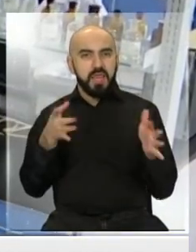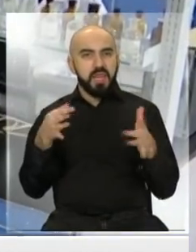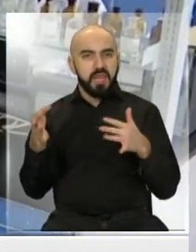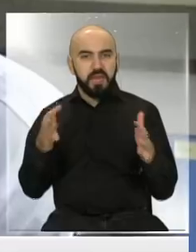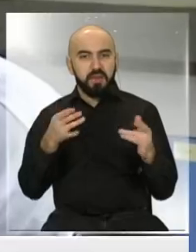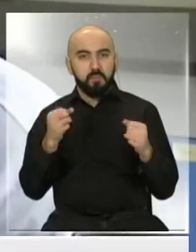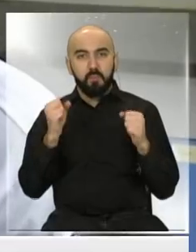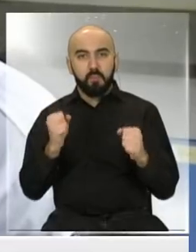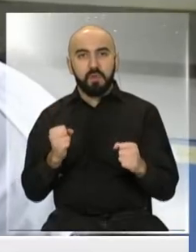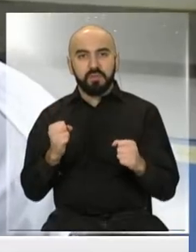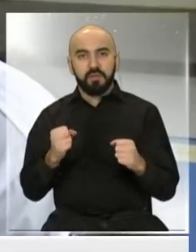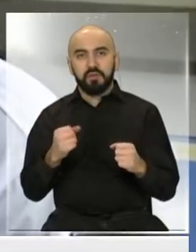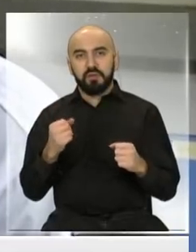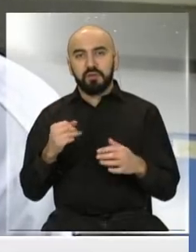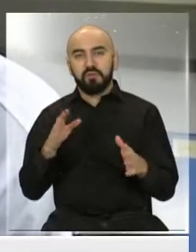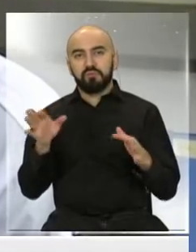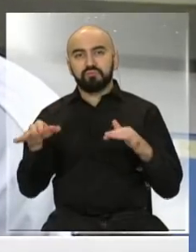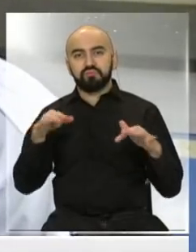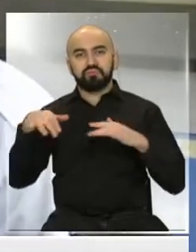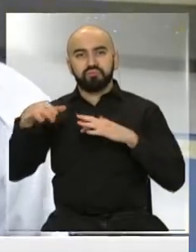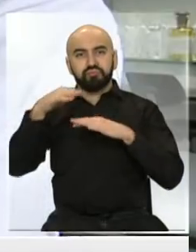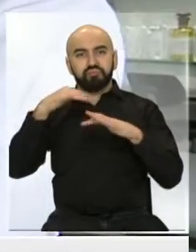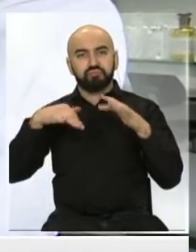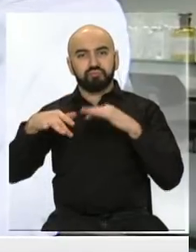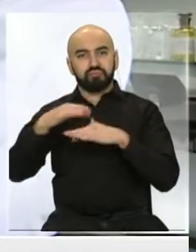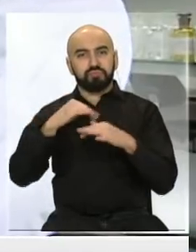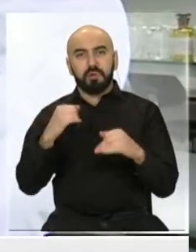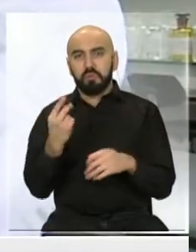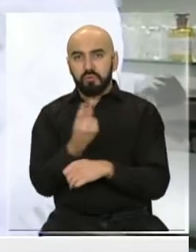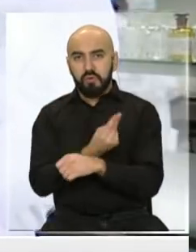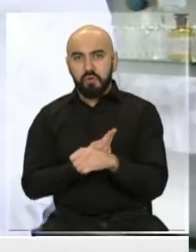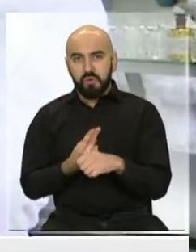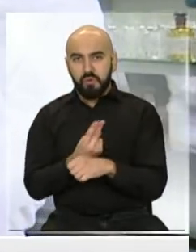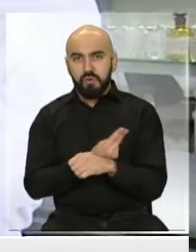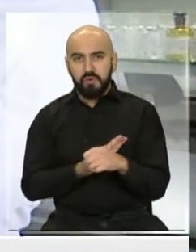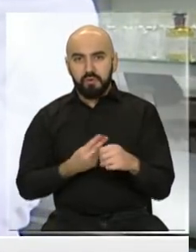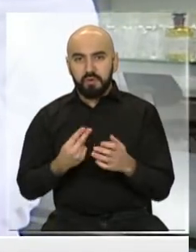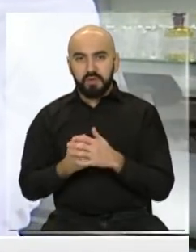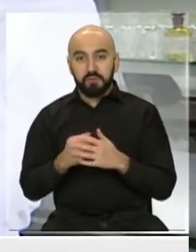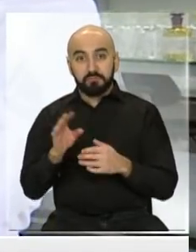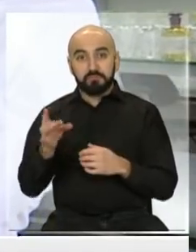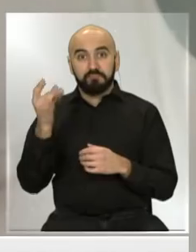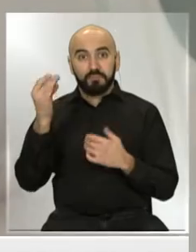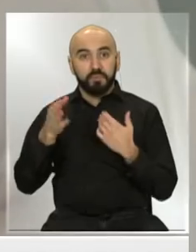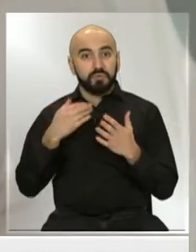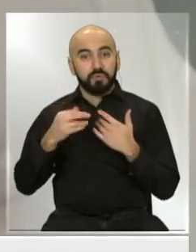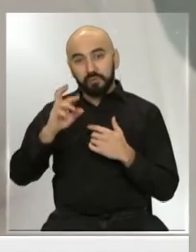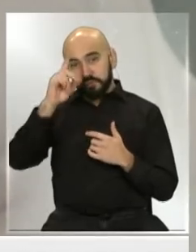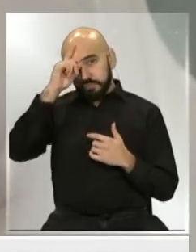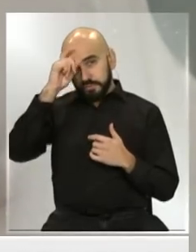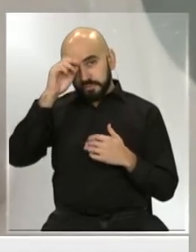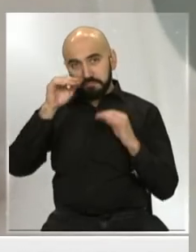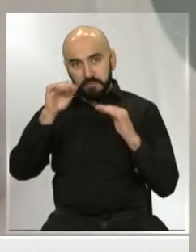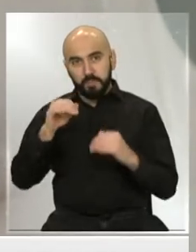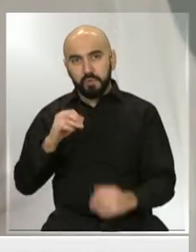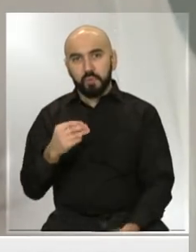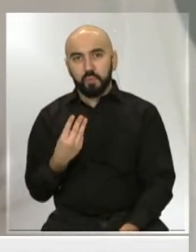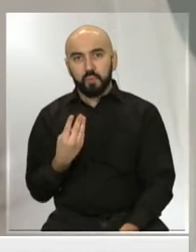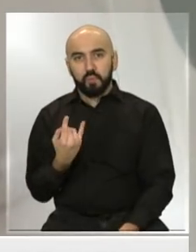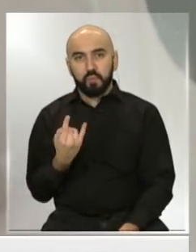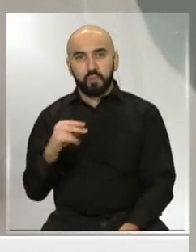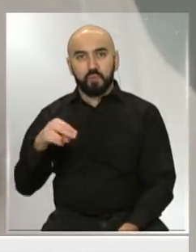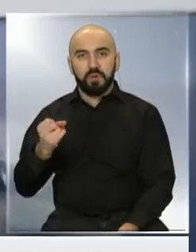por al menos dos horas. Los hallazgos se produjeron en dos hospitales. ¿Dónde? En la ciudad china de Wuhan. Claro,